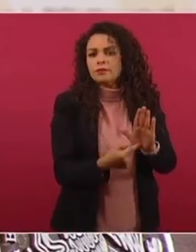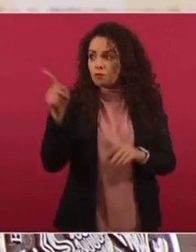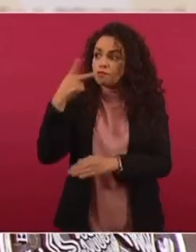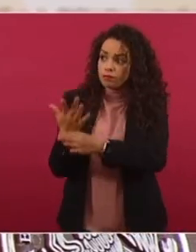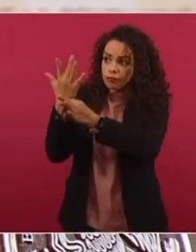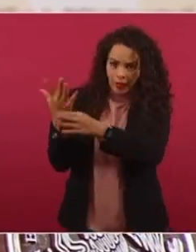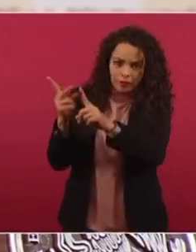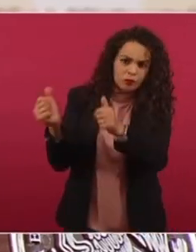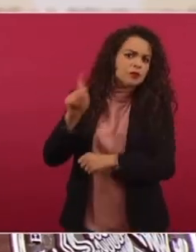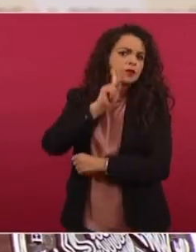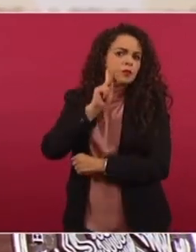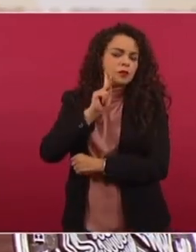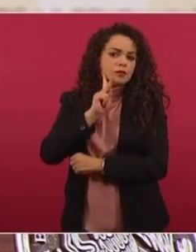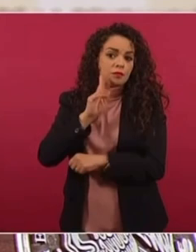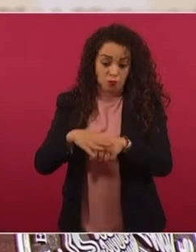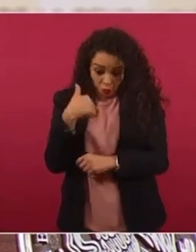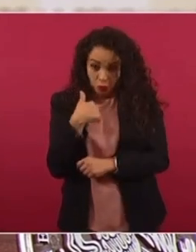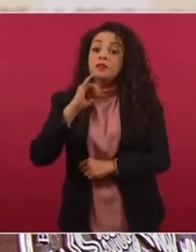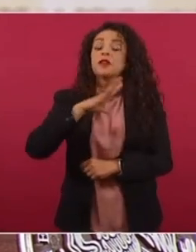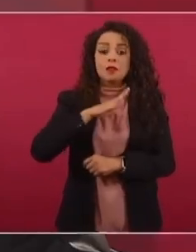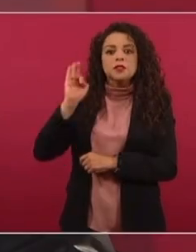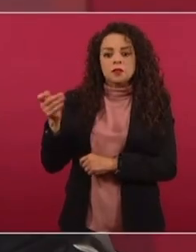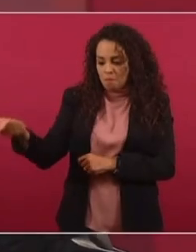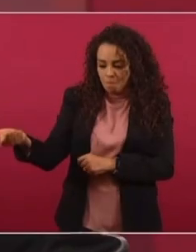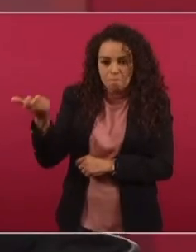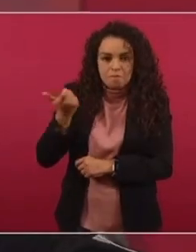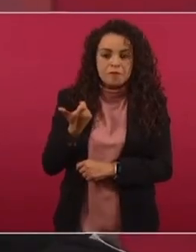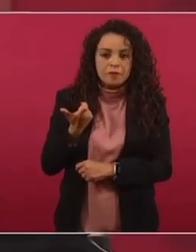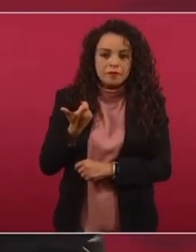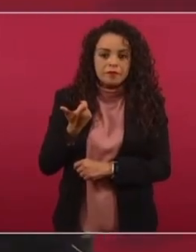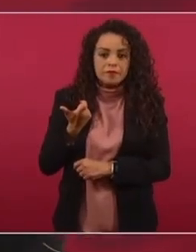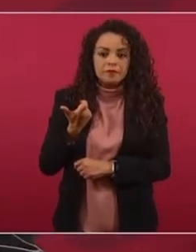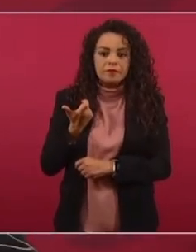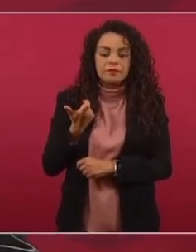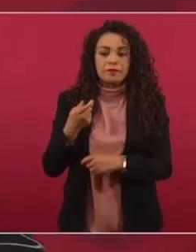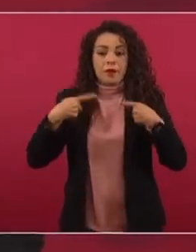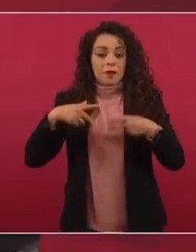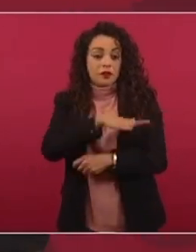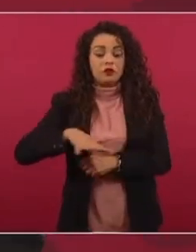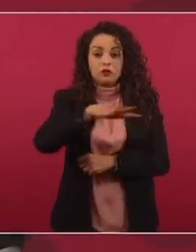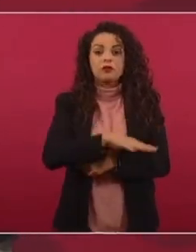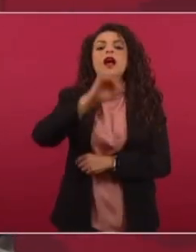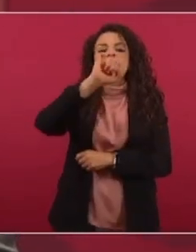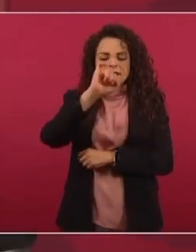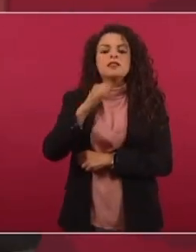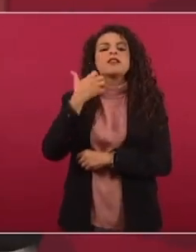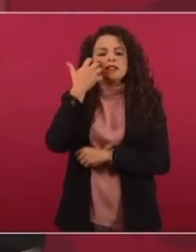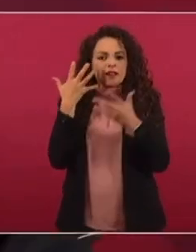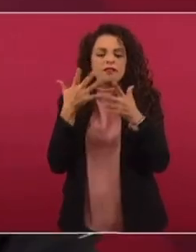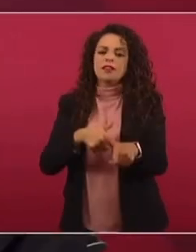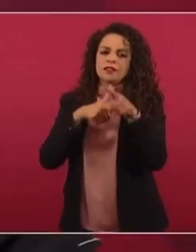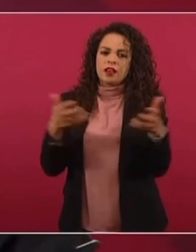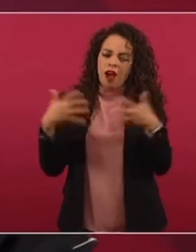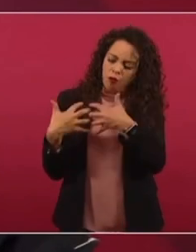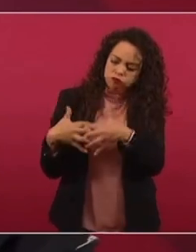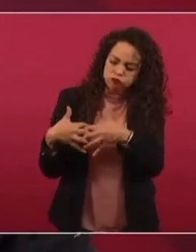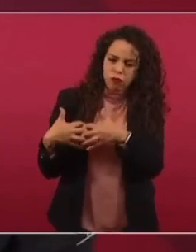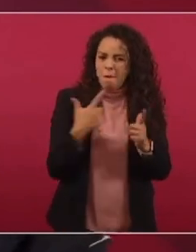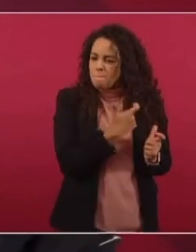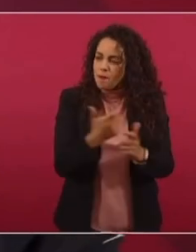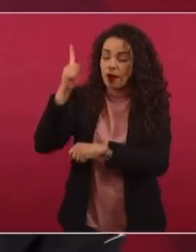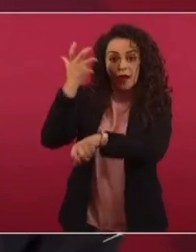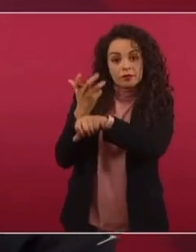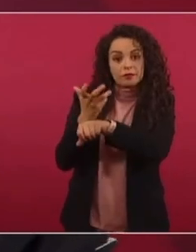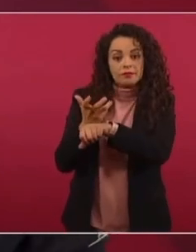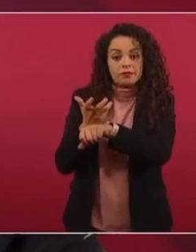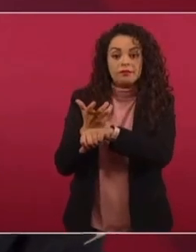de que a él le han dado dinero los que están a favor de la fabricación de armas en Estados Unidos y de que no haya ninguna prohibición